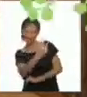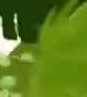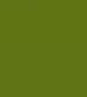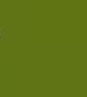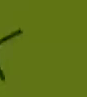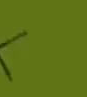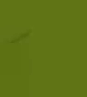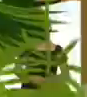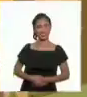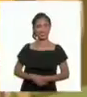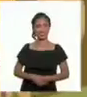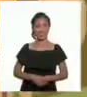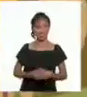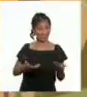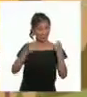ella